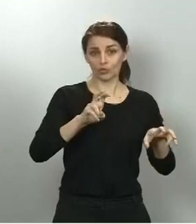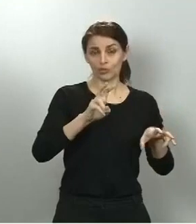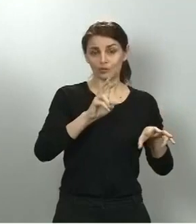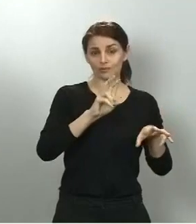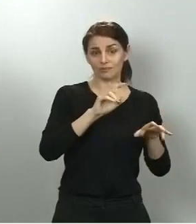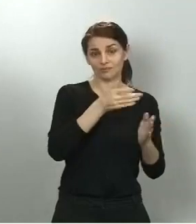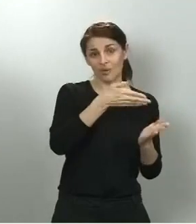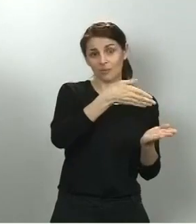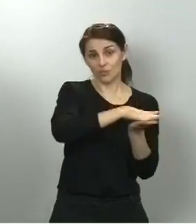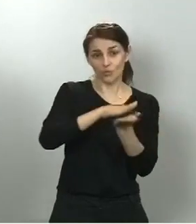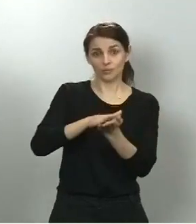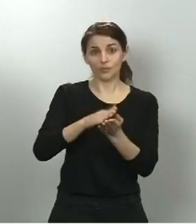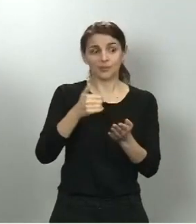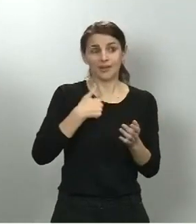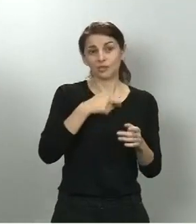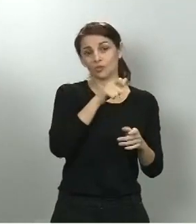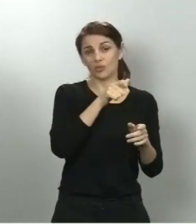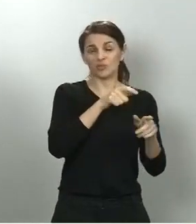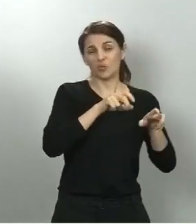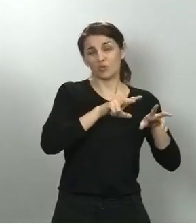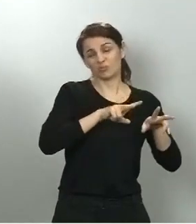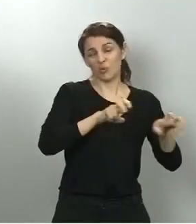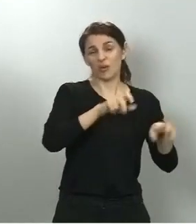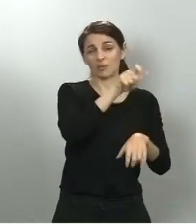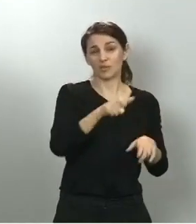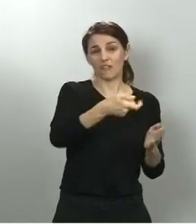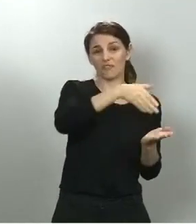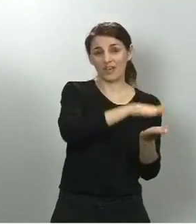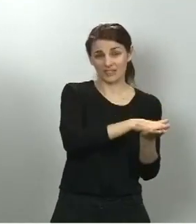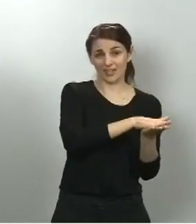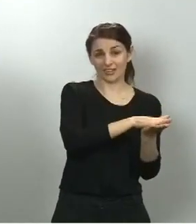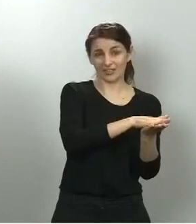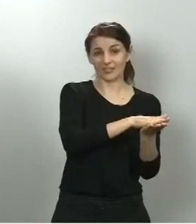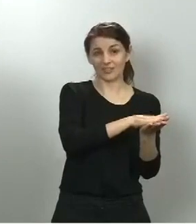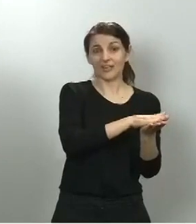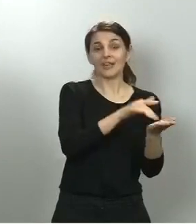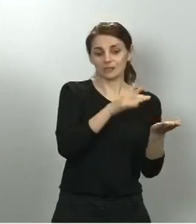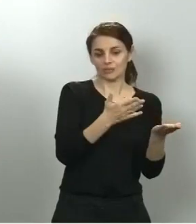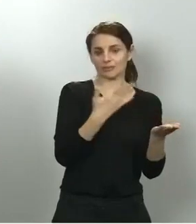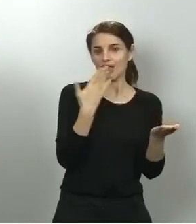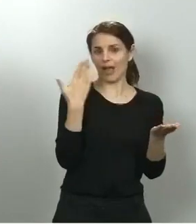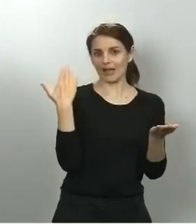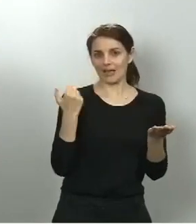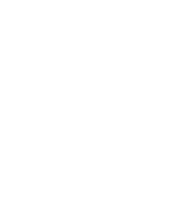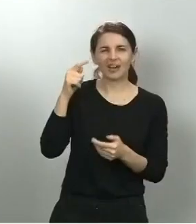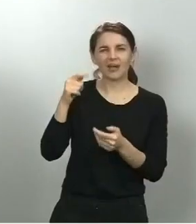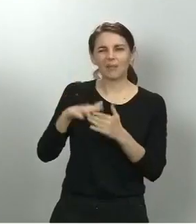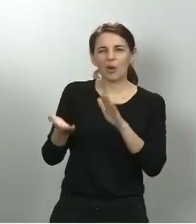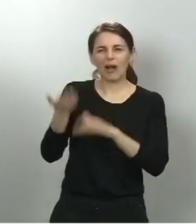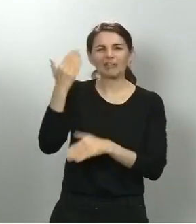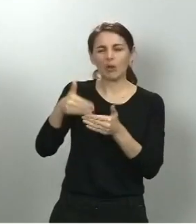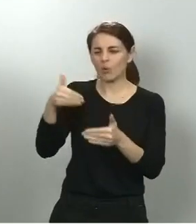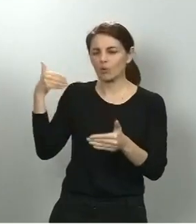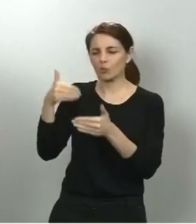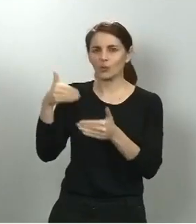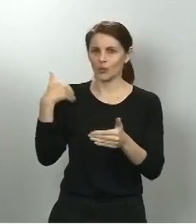de nuevos fallecidos y que por lo tanto la cifra de nuevos fallecidos de ayer a hoy es de 325. En